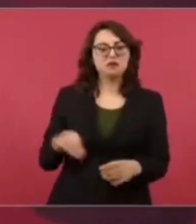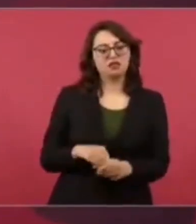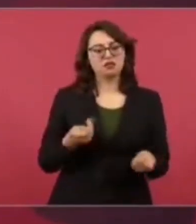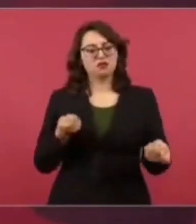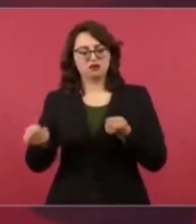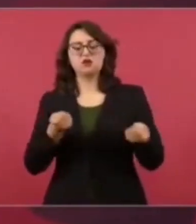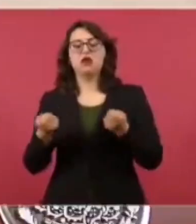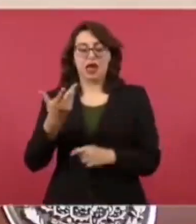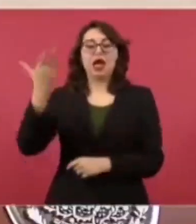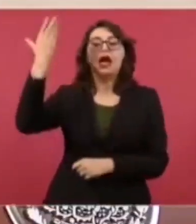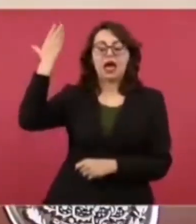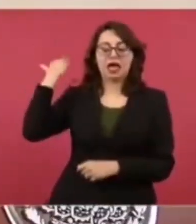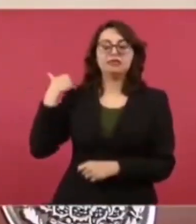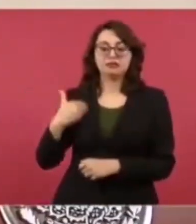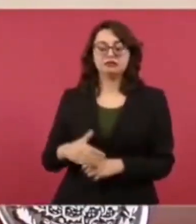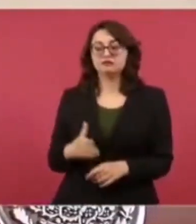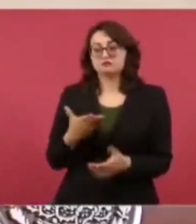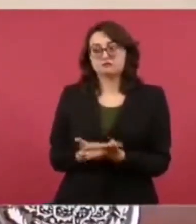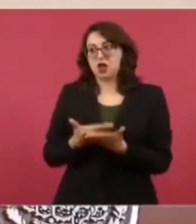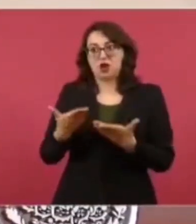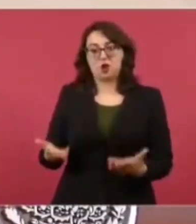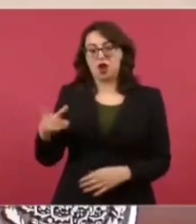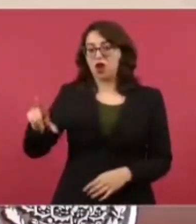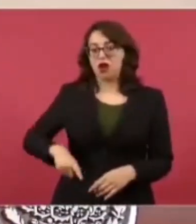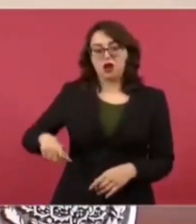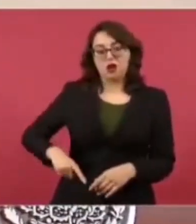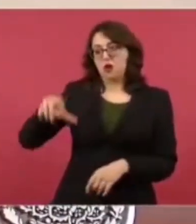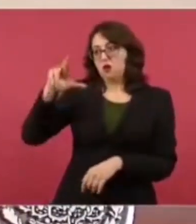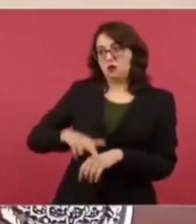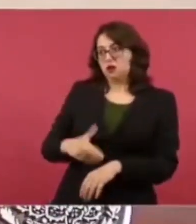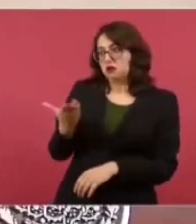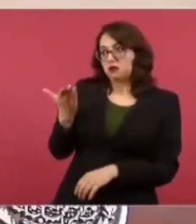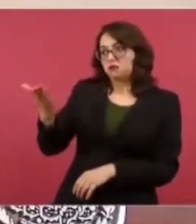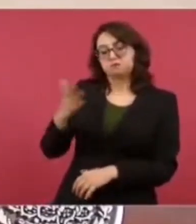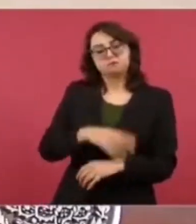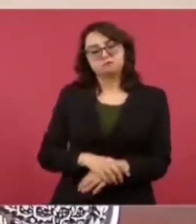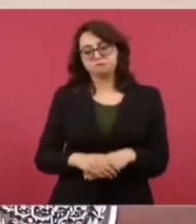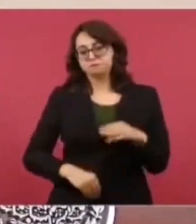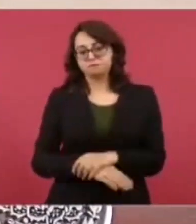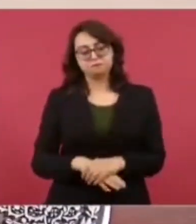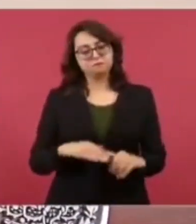o por lo que lo están cuestionando es porque